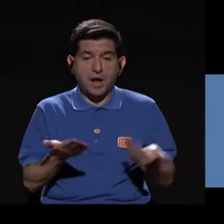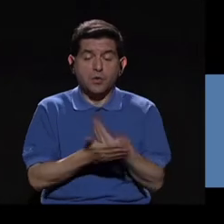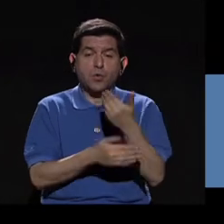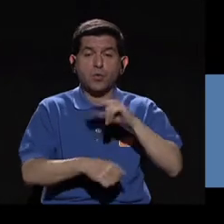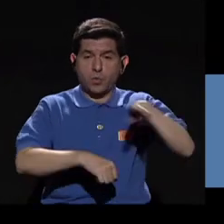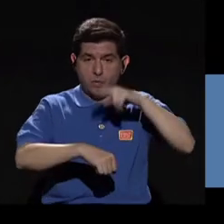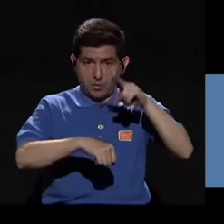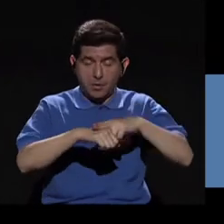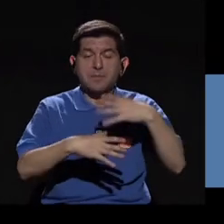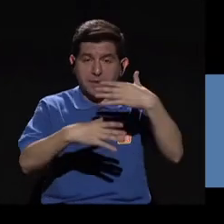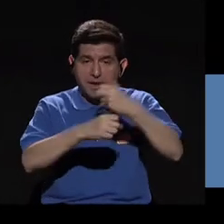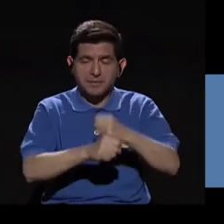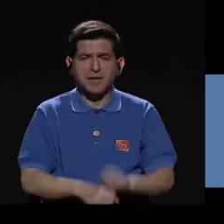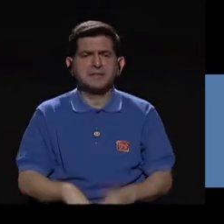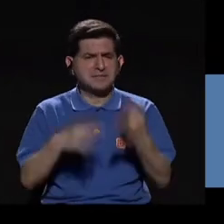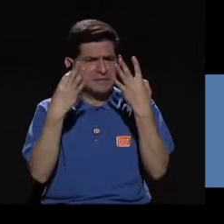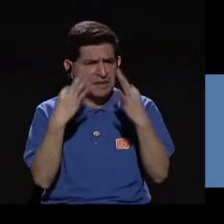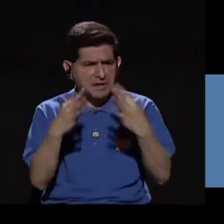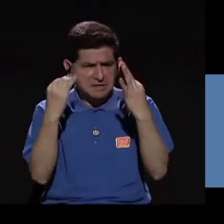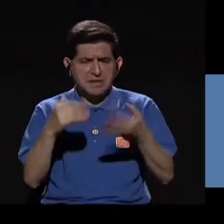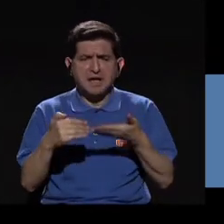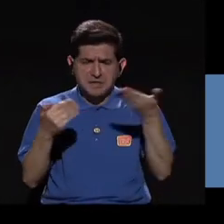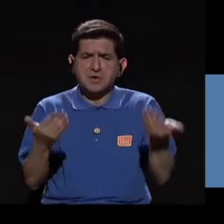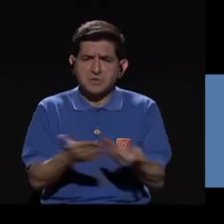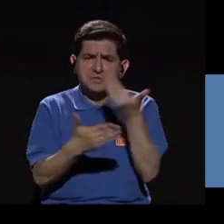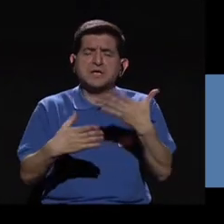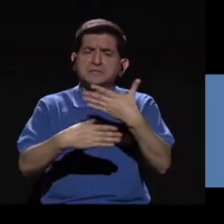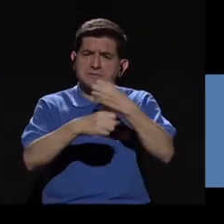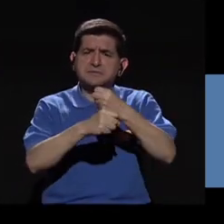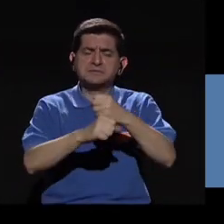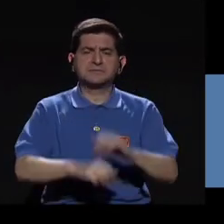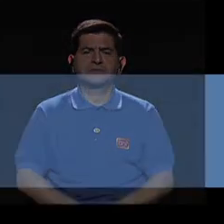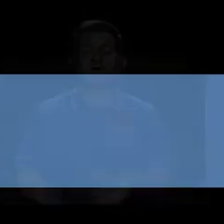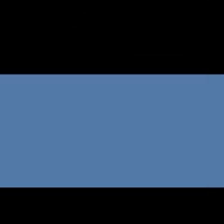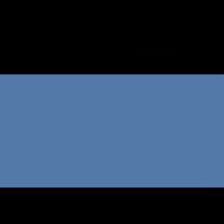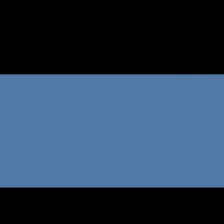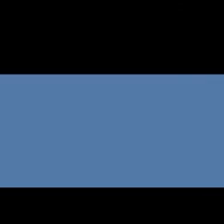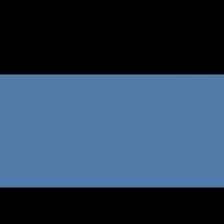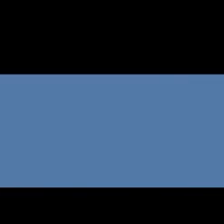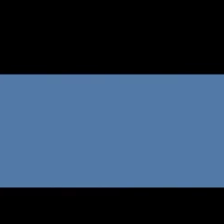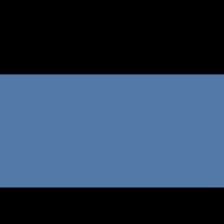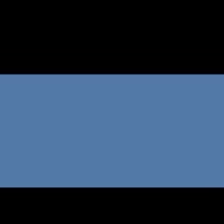Haga algo nuevo regularmente. Atrévase a hacer cosas nuevas.